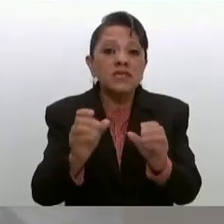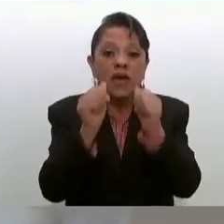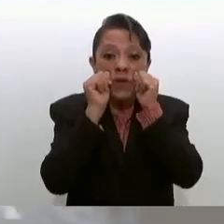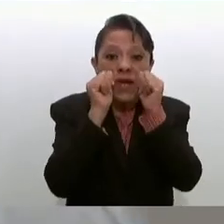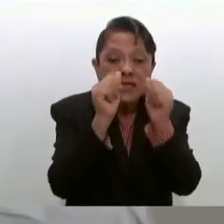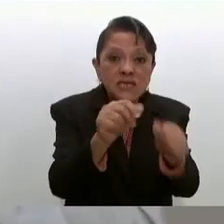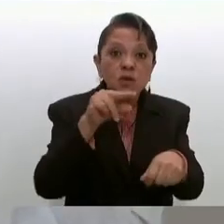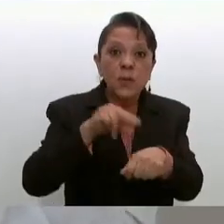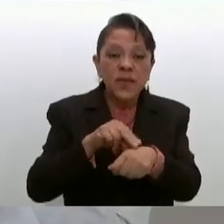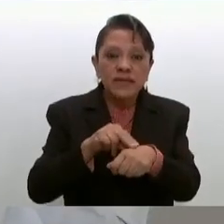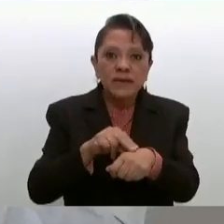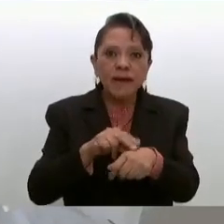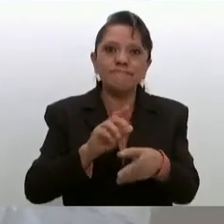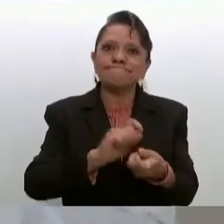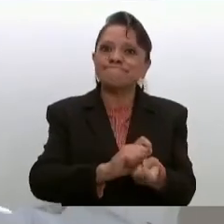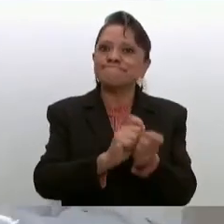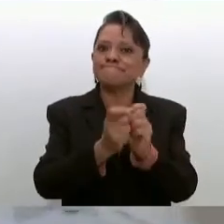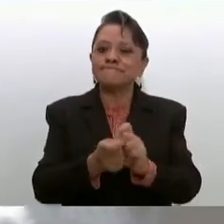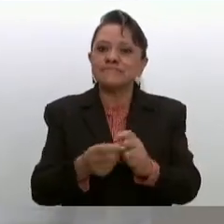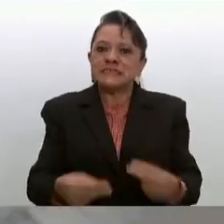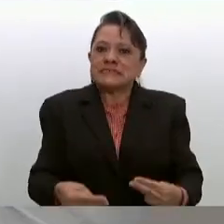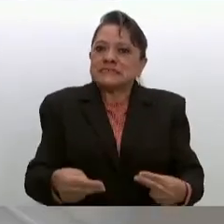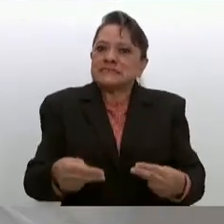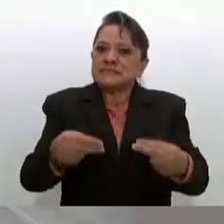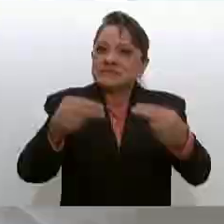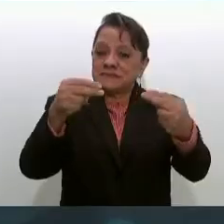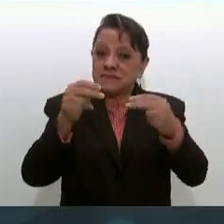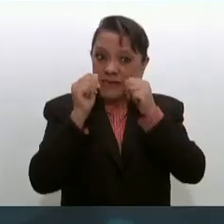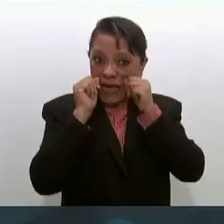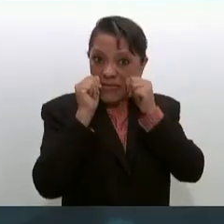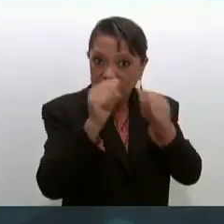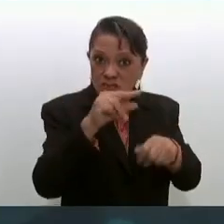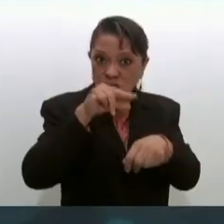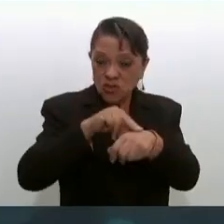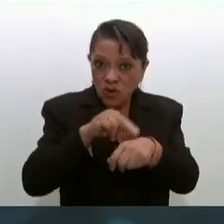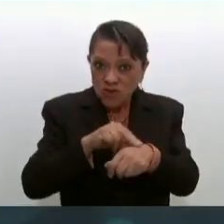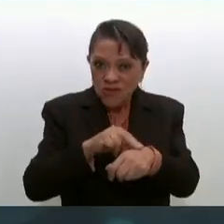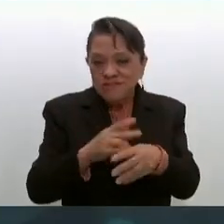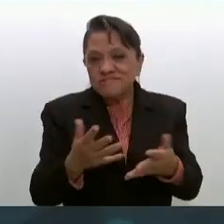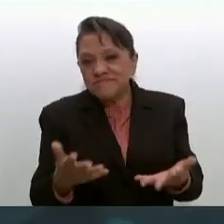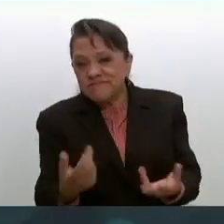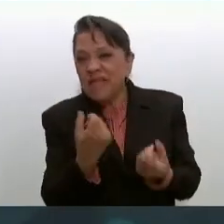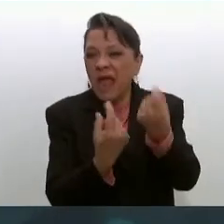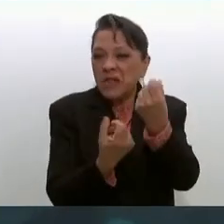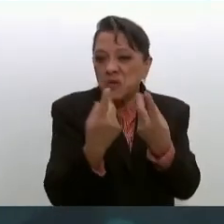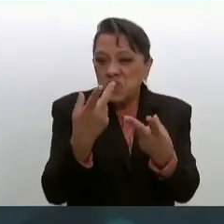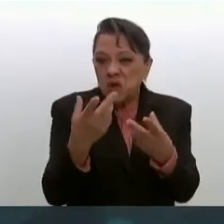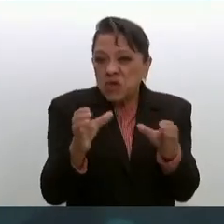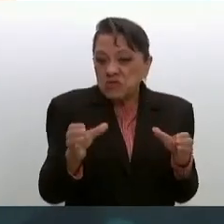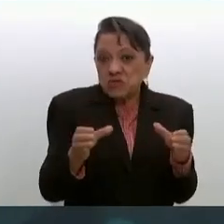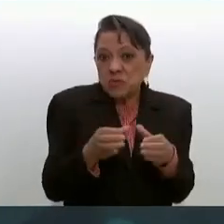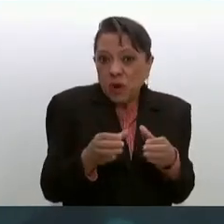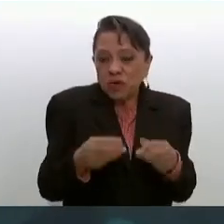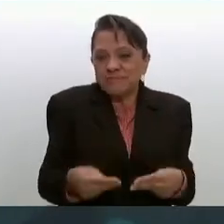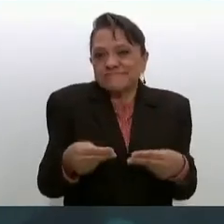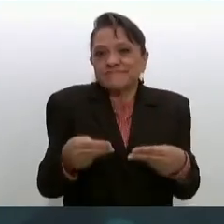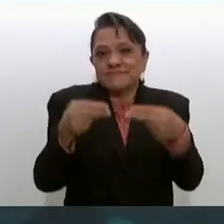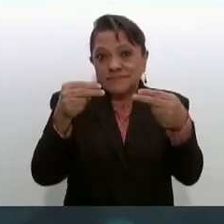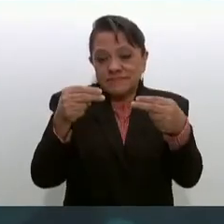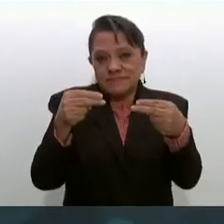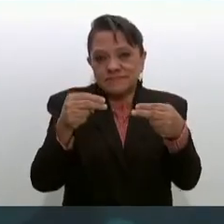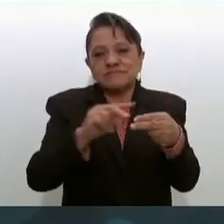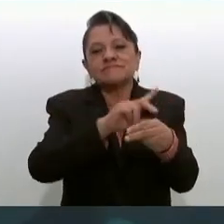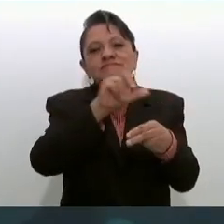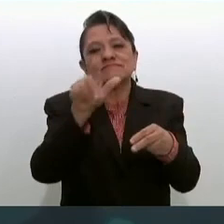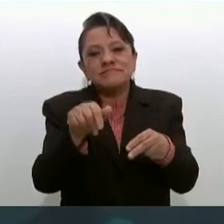negocio, que la atención médica para todos se convirtiera en negocio de unos cuantos. Pasó este sistema